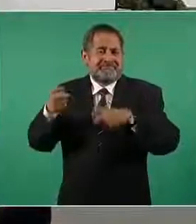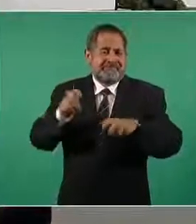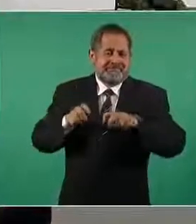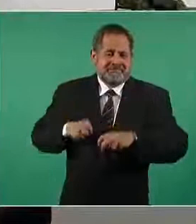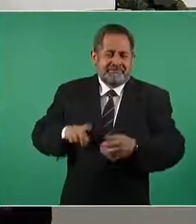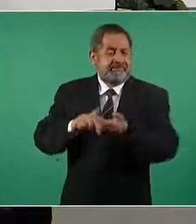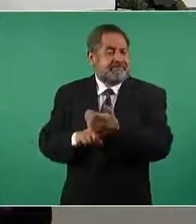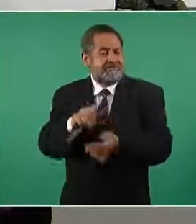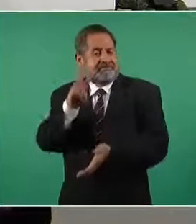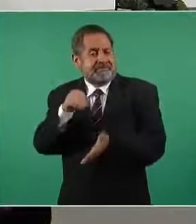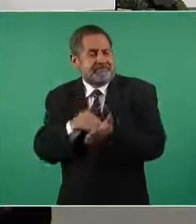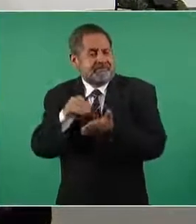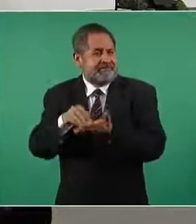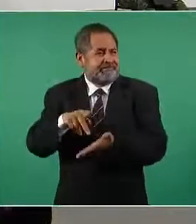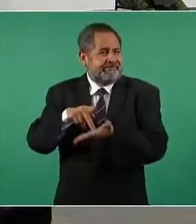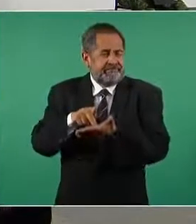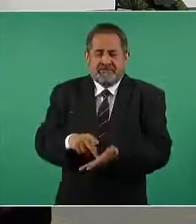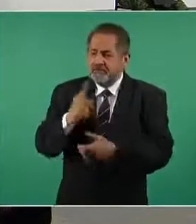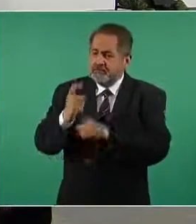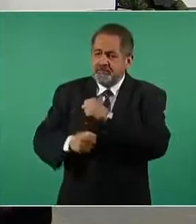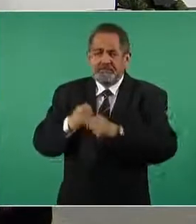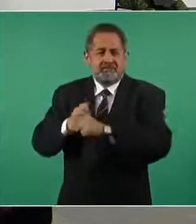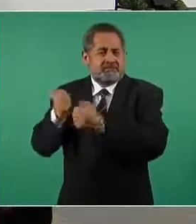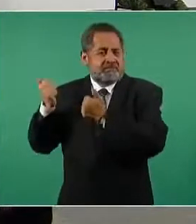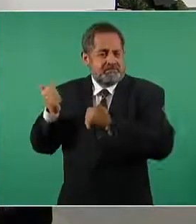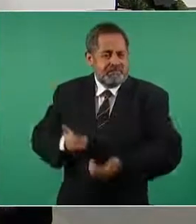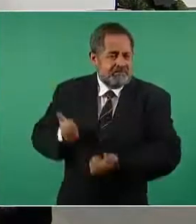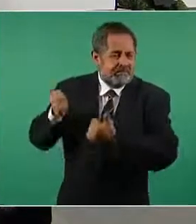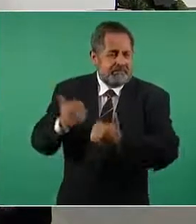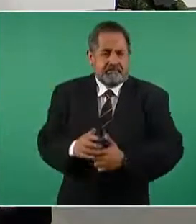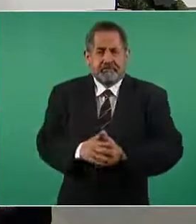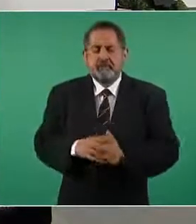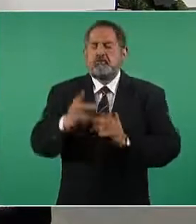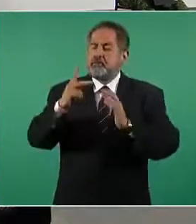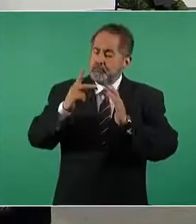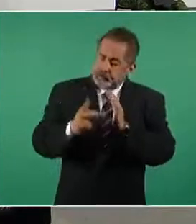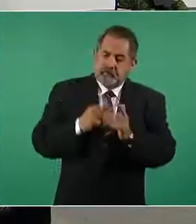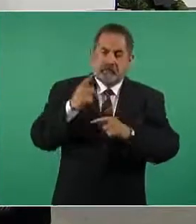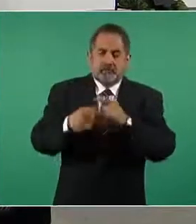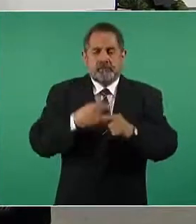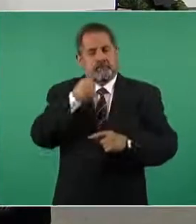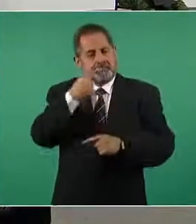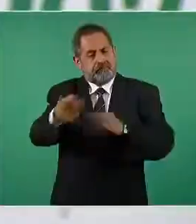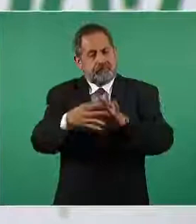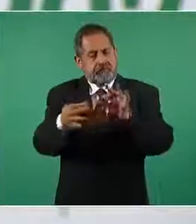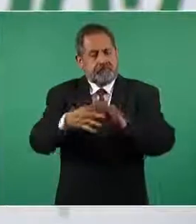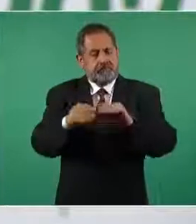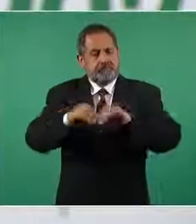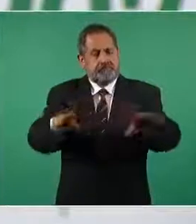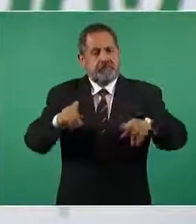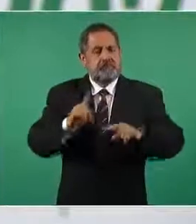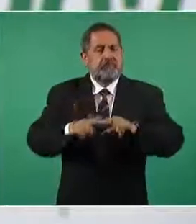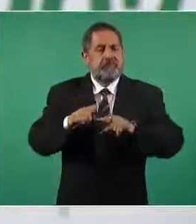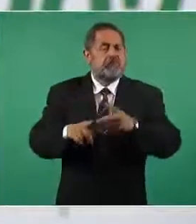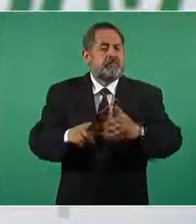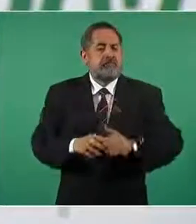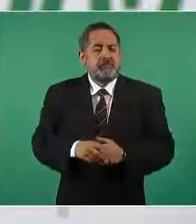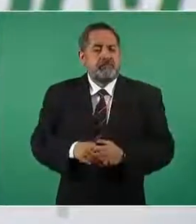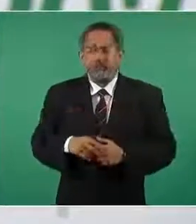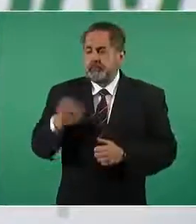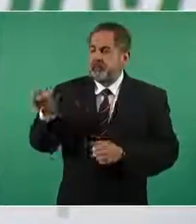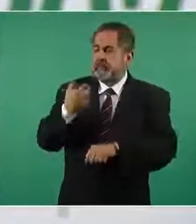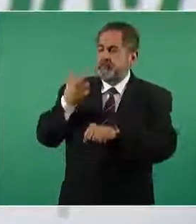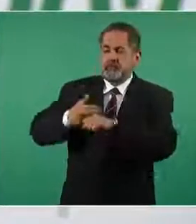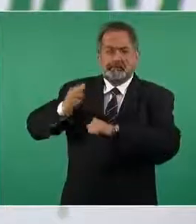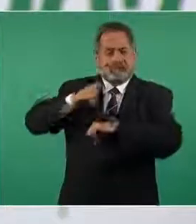de toneladas también movidas anualmente y aquí vuelvo a citar otra frase del secretario